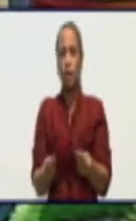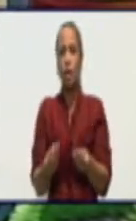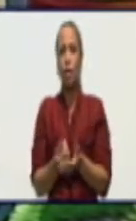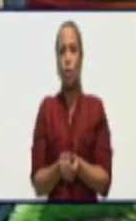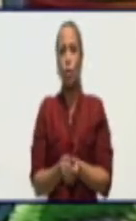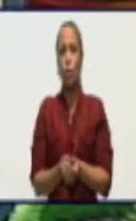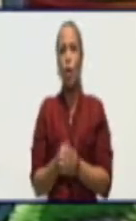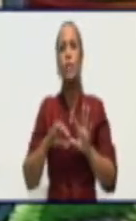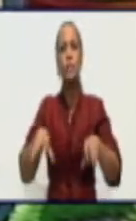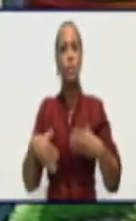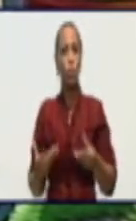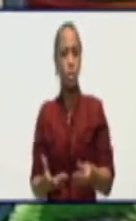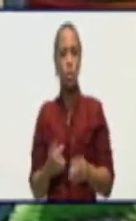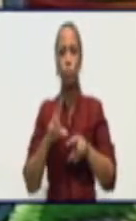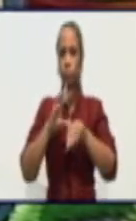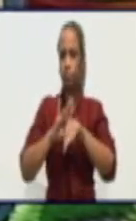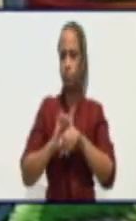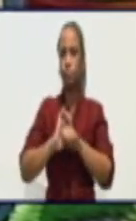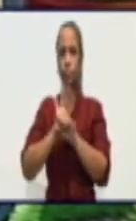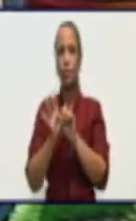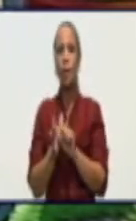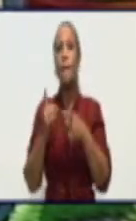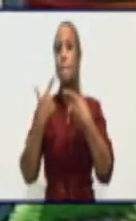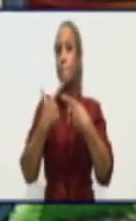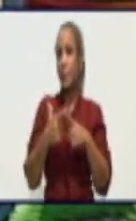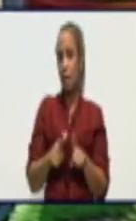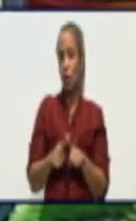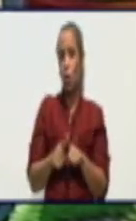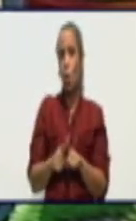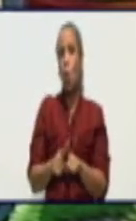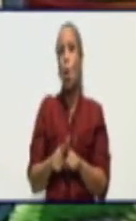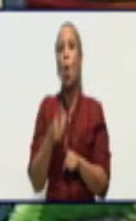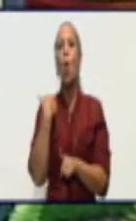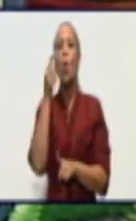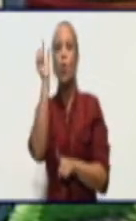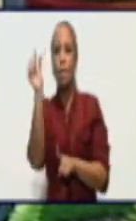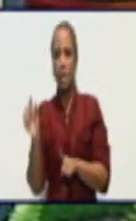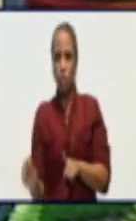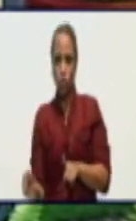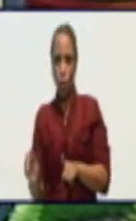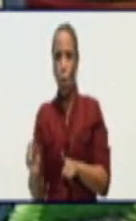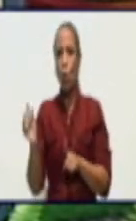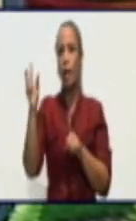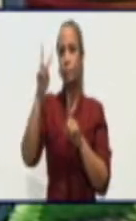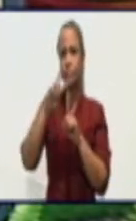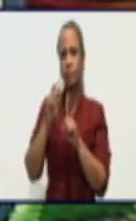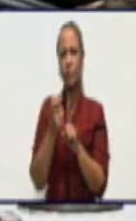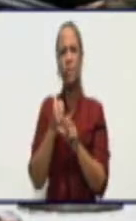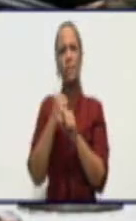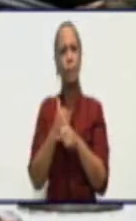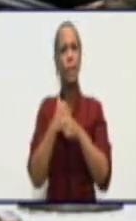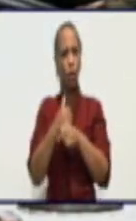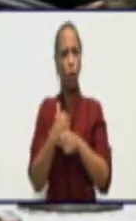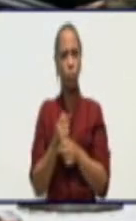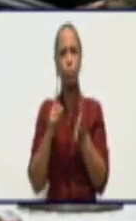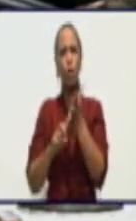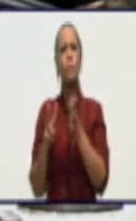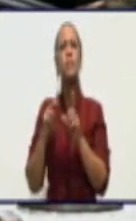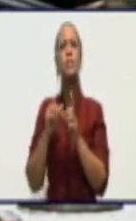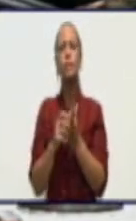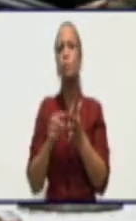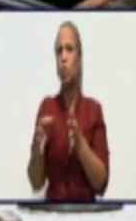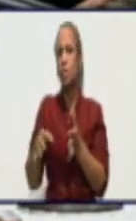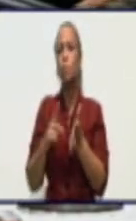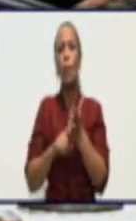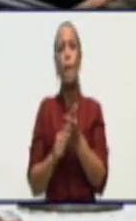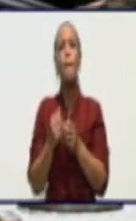epidemiológica pero hay una televidente de pilón que a ella le correspondía la segunda dosis de la vacuna no se la